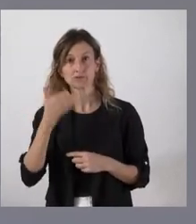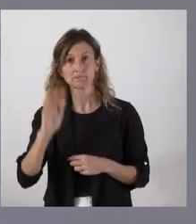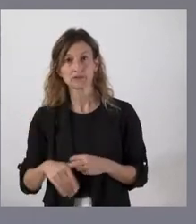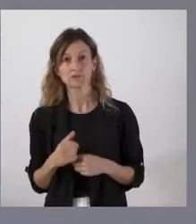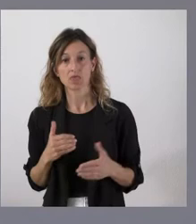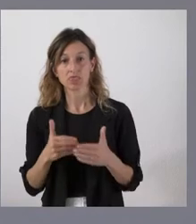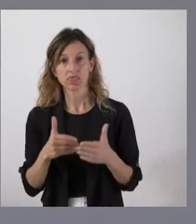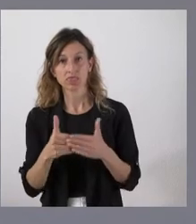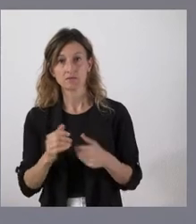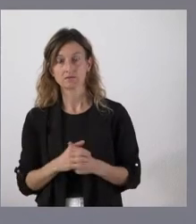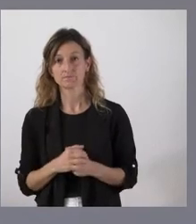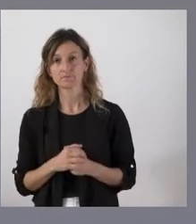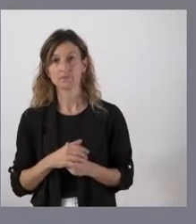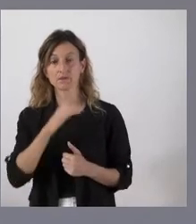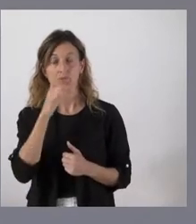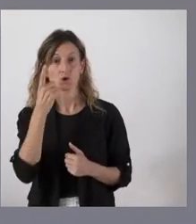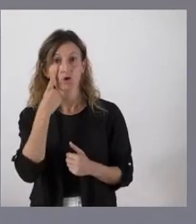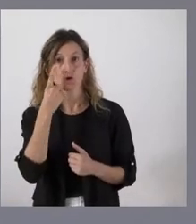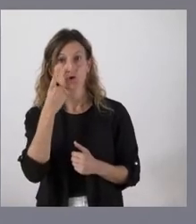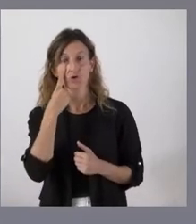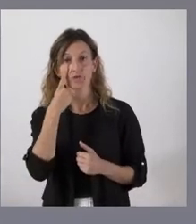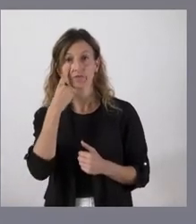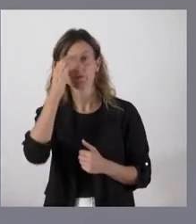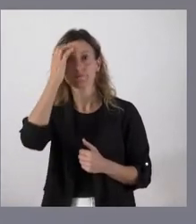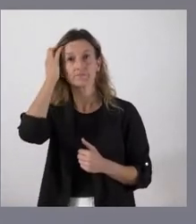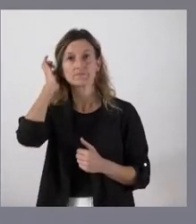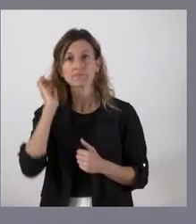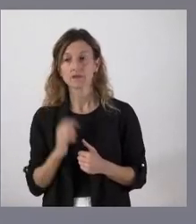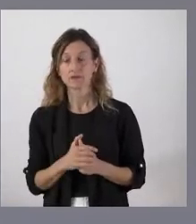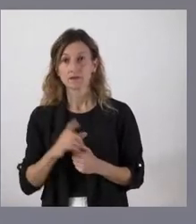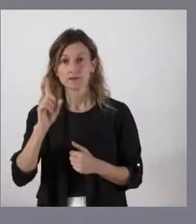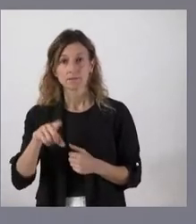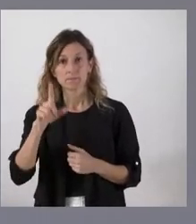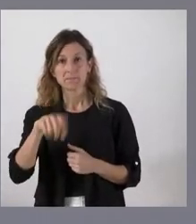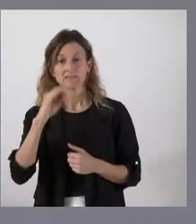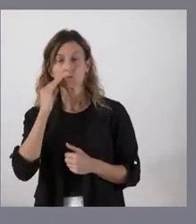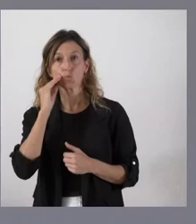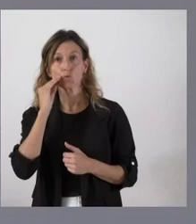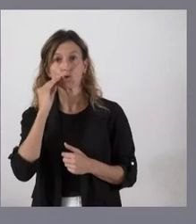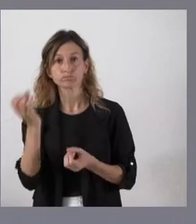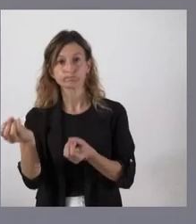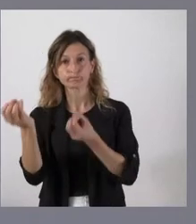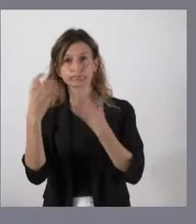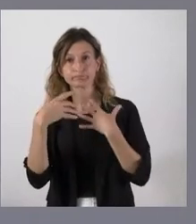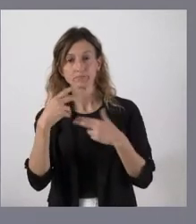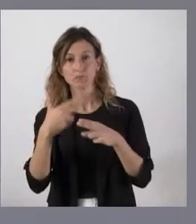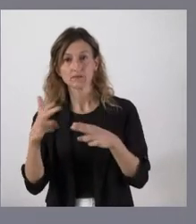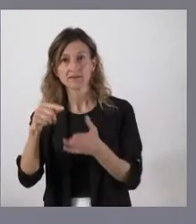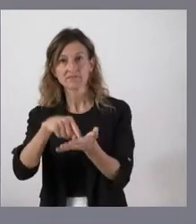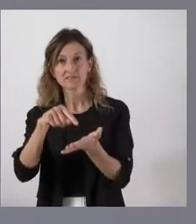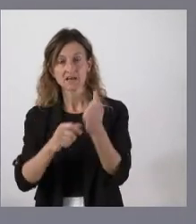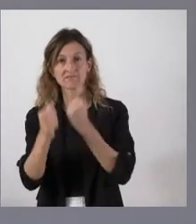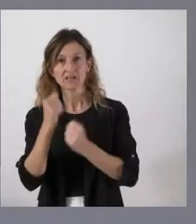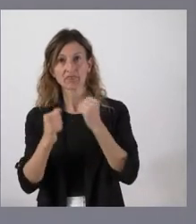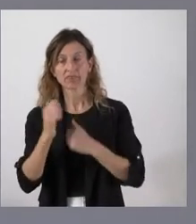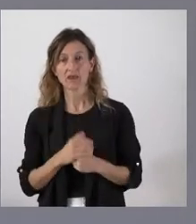última hora, porque a veces hemos conocido cambios prácticamente en el mes de julio se nos informaban en el Consejo de Política Fiscal y Financiera. Hemos conocido cosas